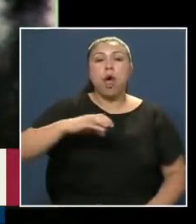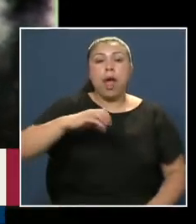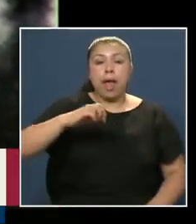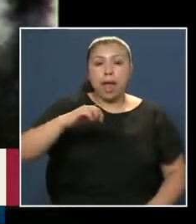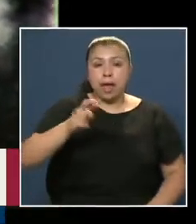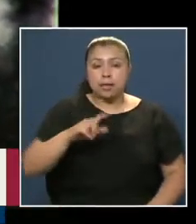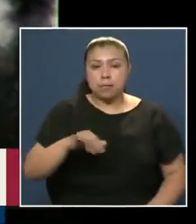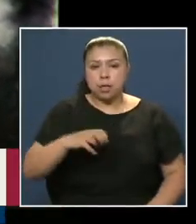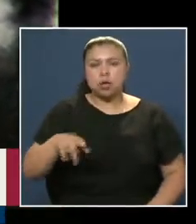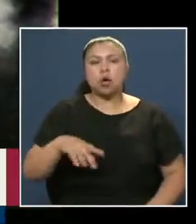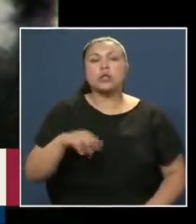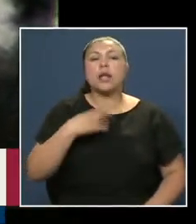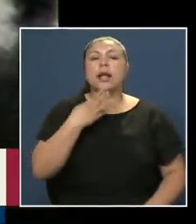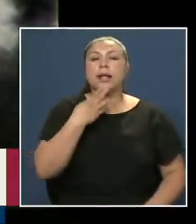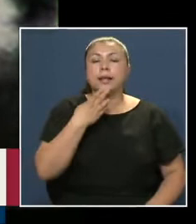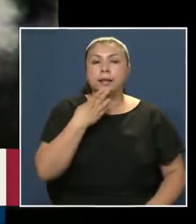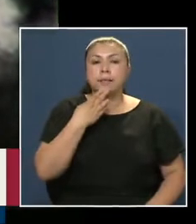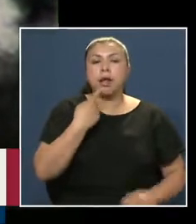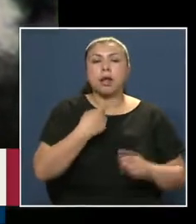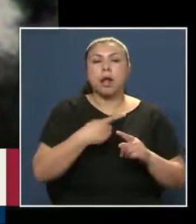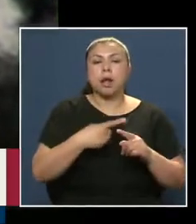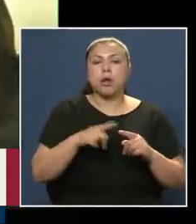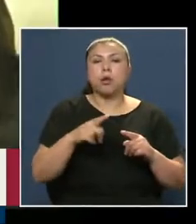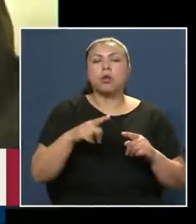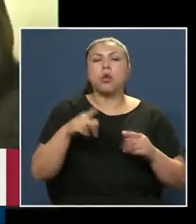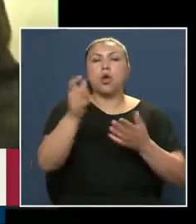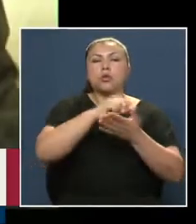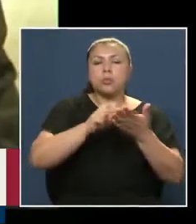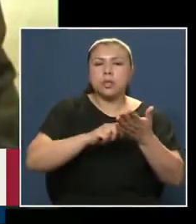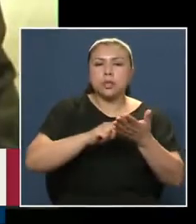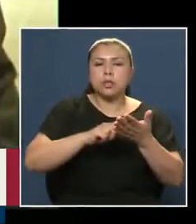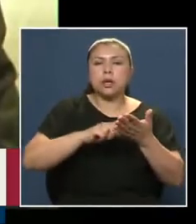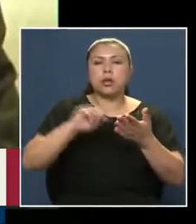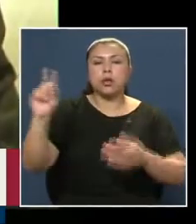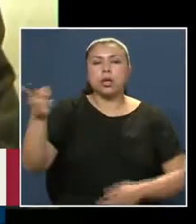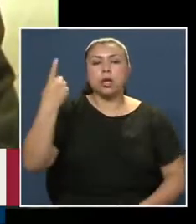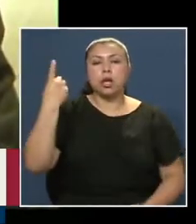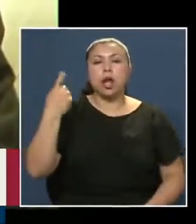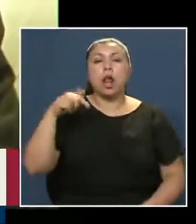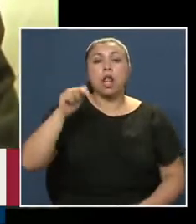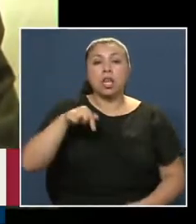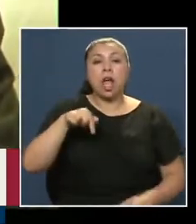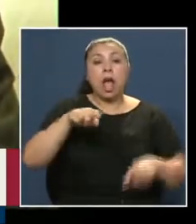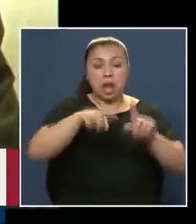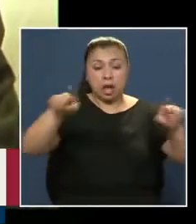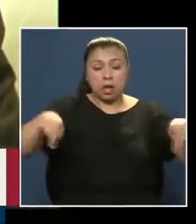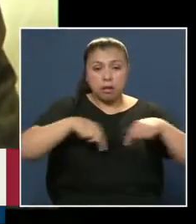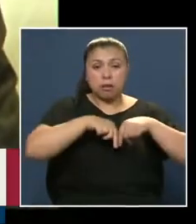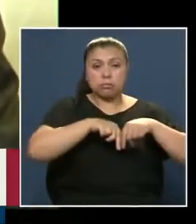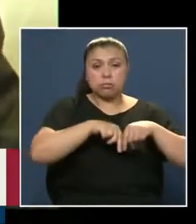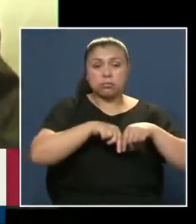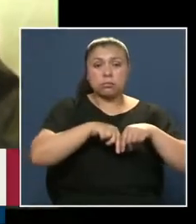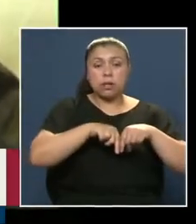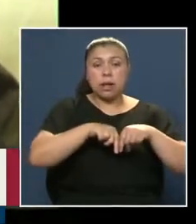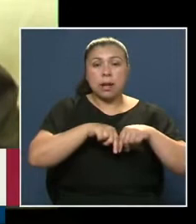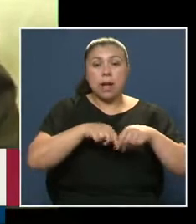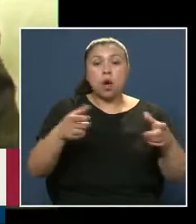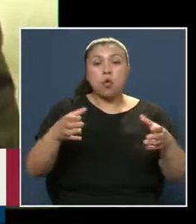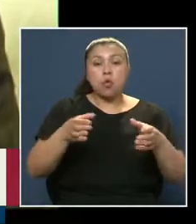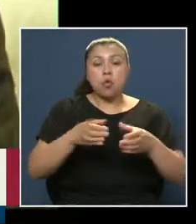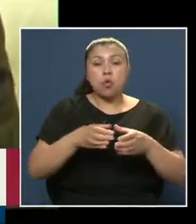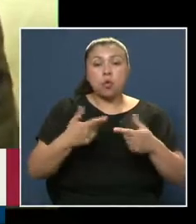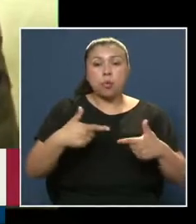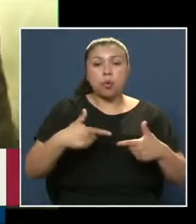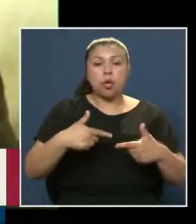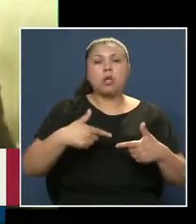del partido Radical A su presidente Carlos Maldonado Su secretario general Por la presencia En esta sala Ese partido radical Creado por